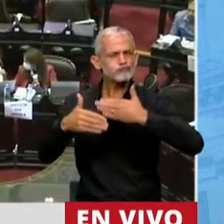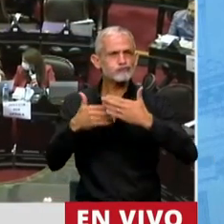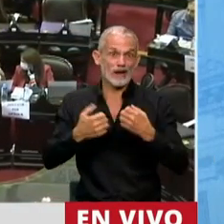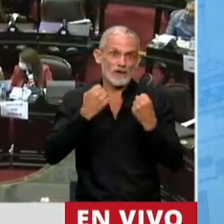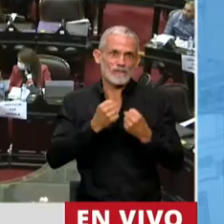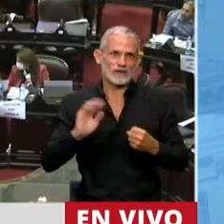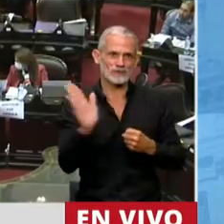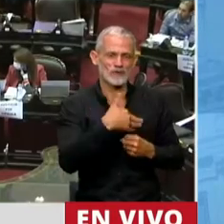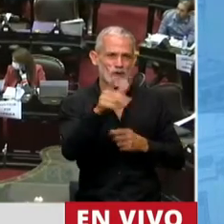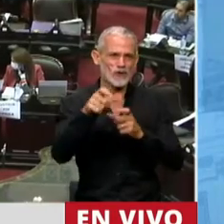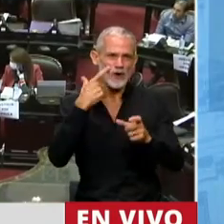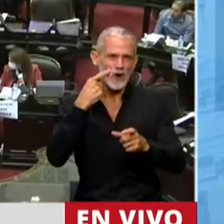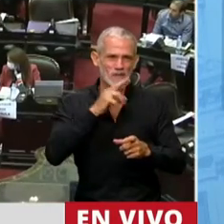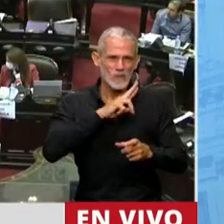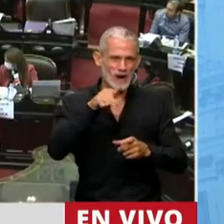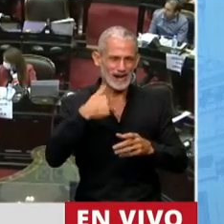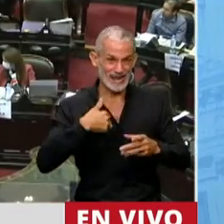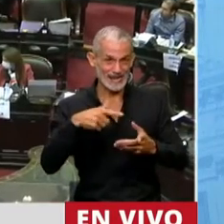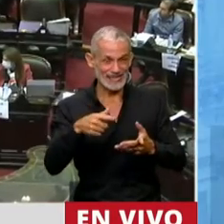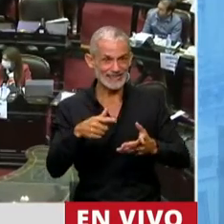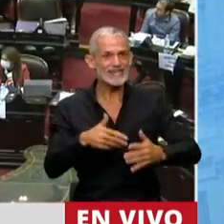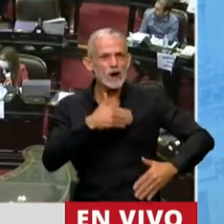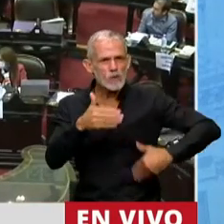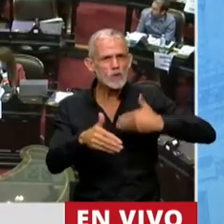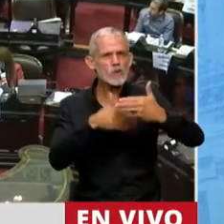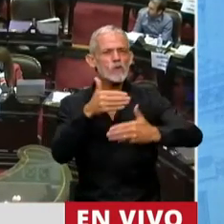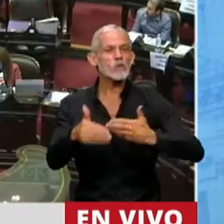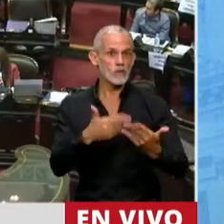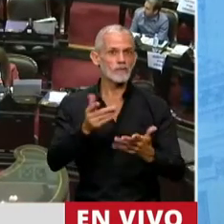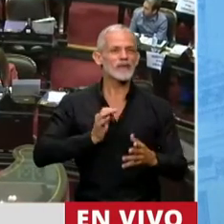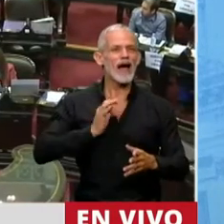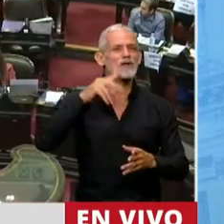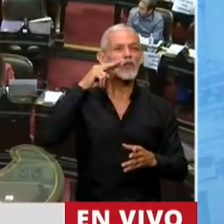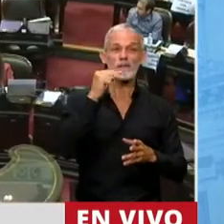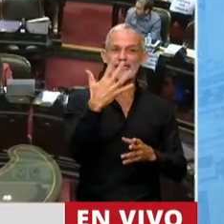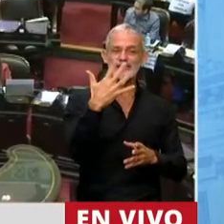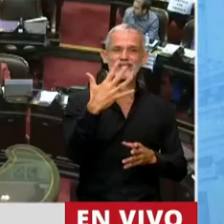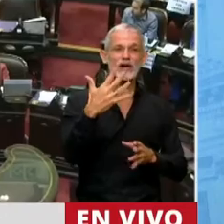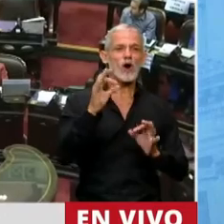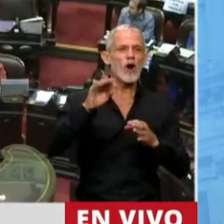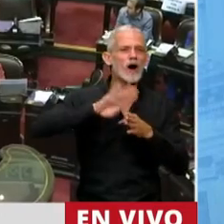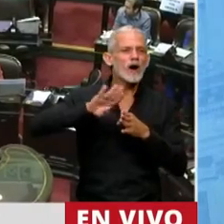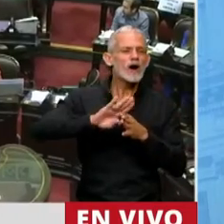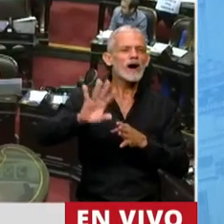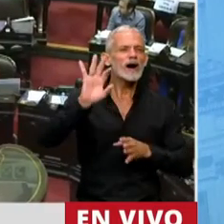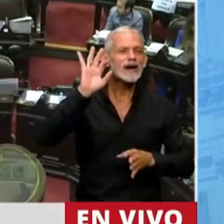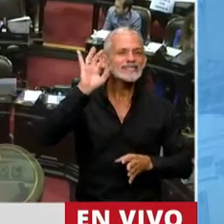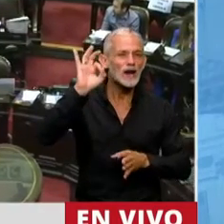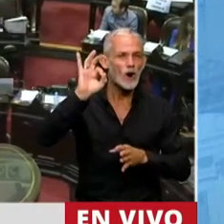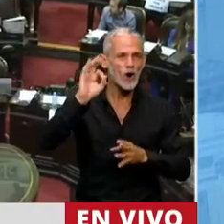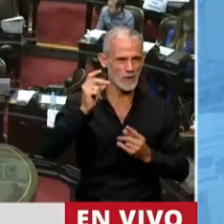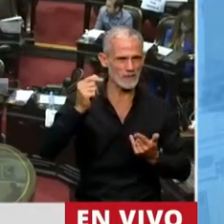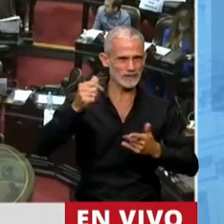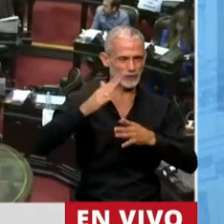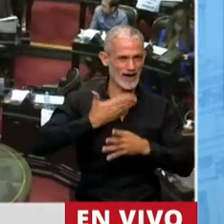esfuerzo de los argentinos y de las argentinas, ese proceso hizo que en el año 2005 se le debiera cero peso al Fondo Monetario